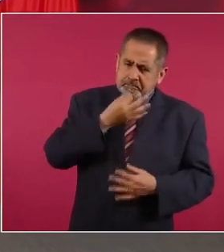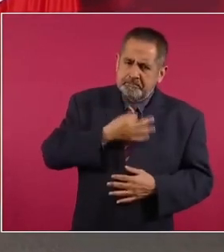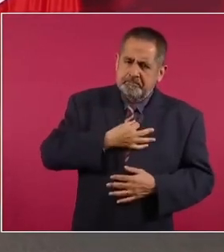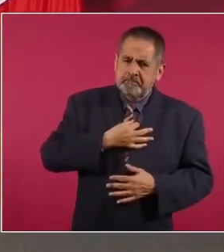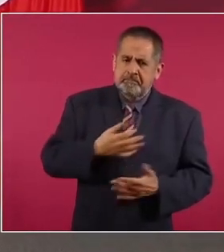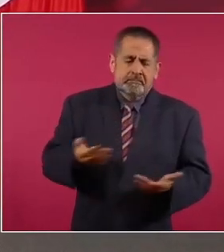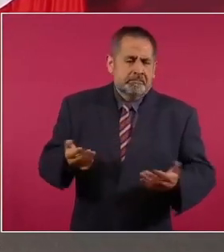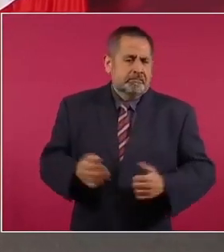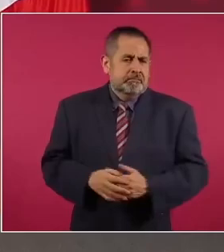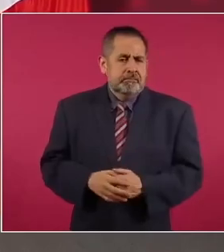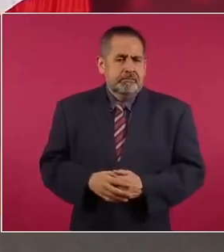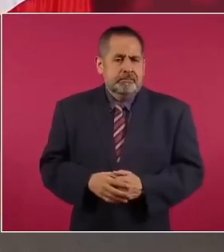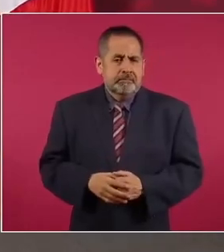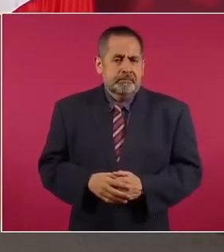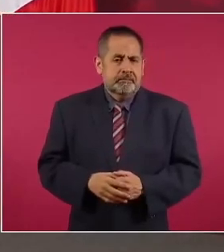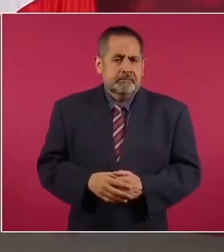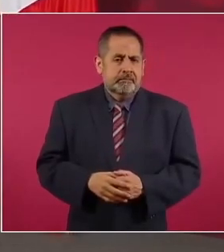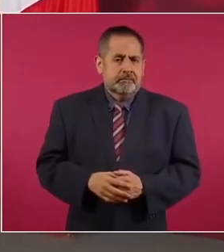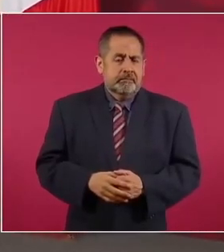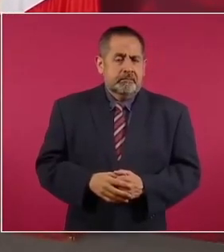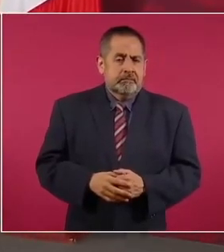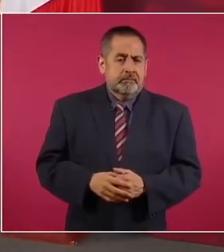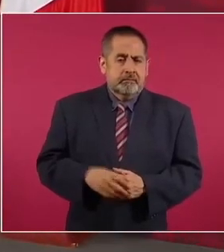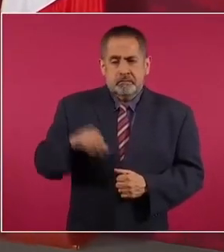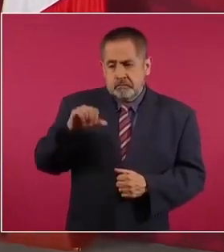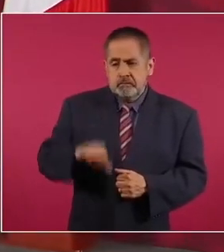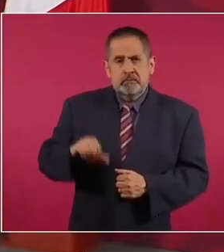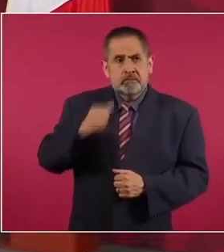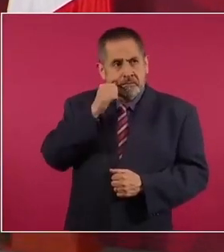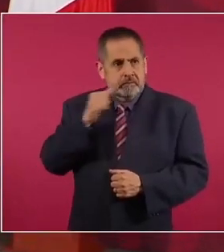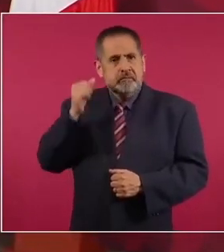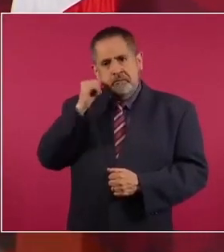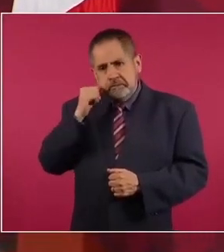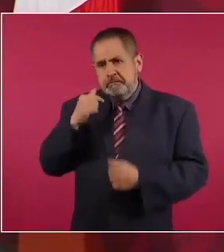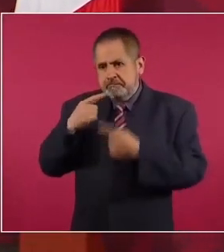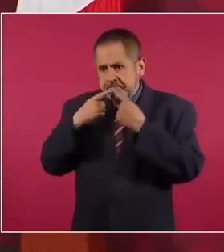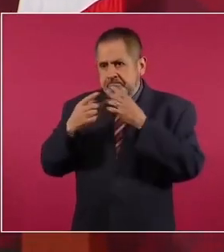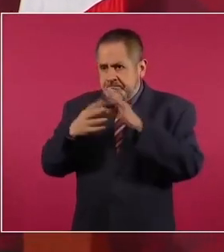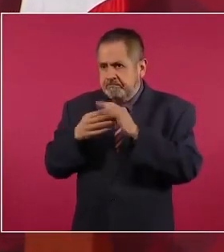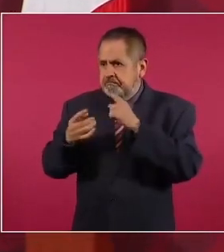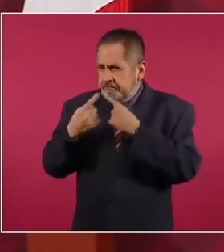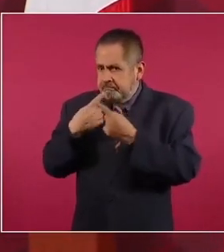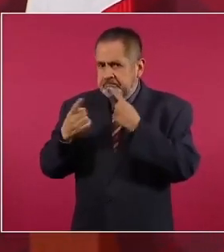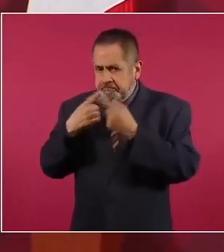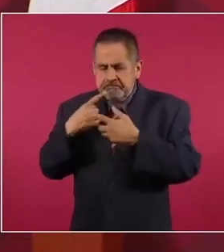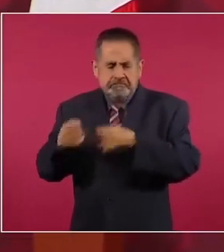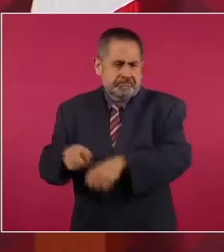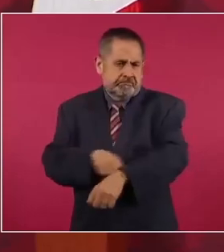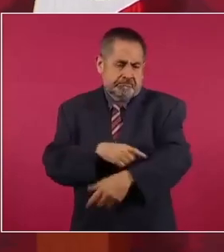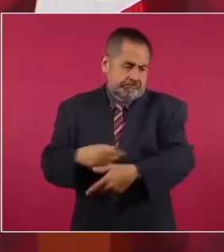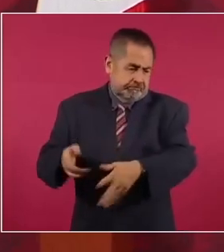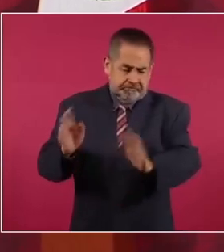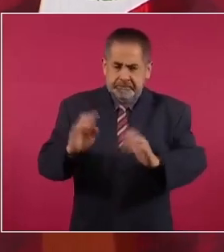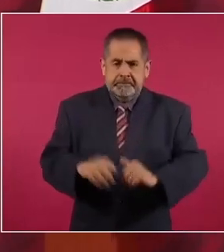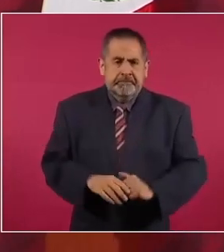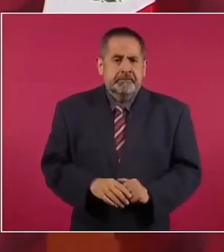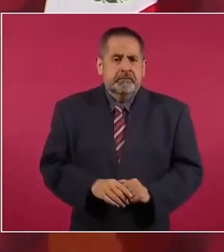Hoy me informaron de cuestiones de ayer y